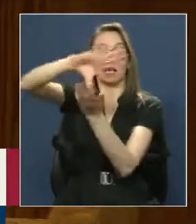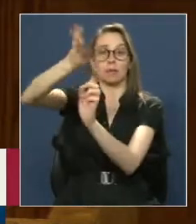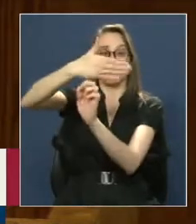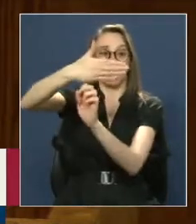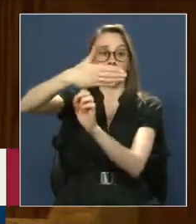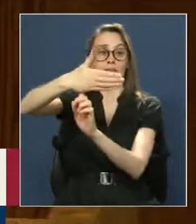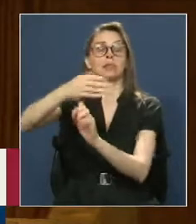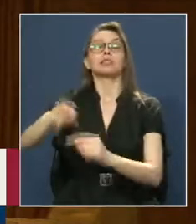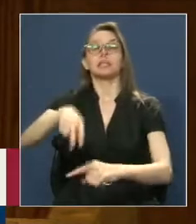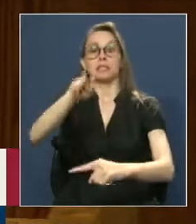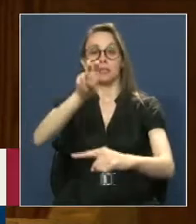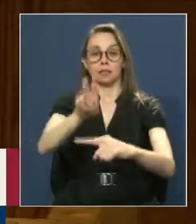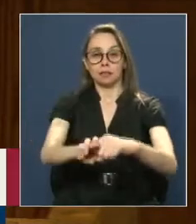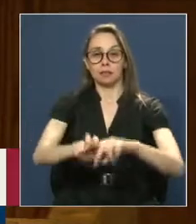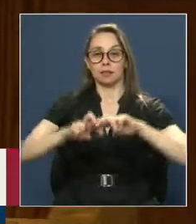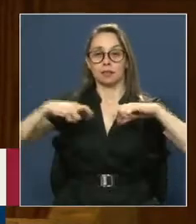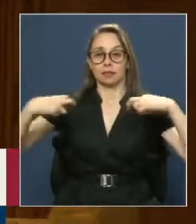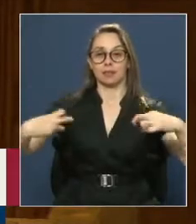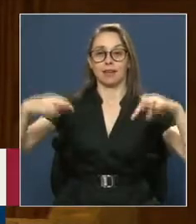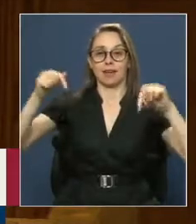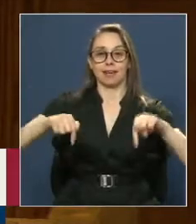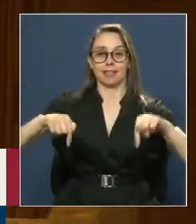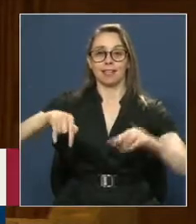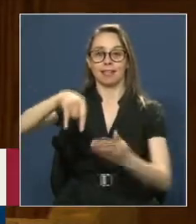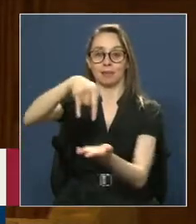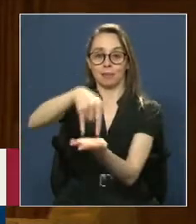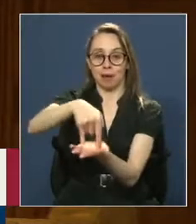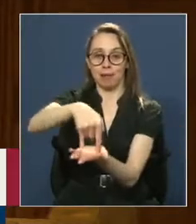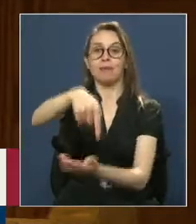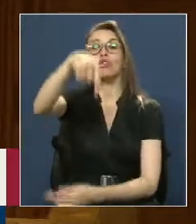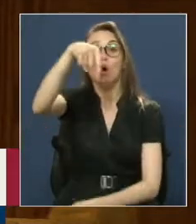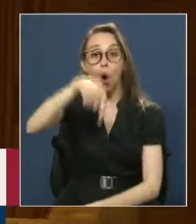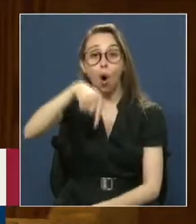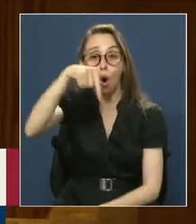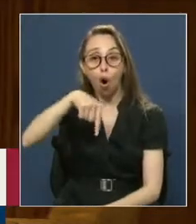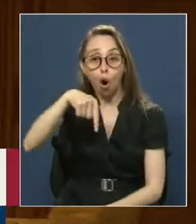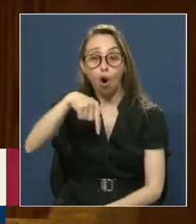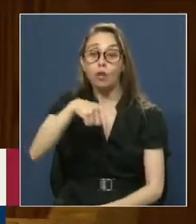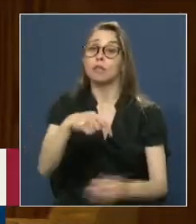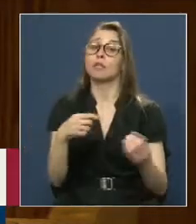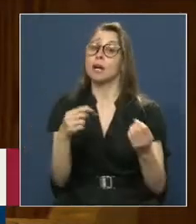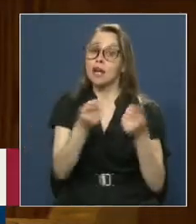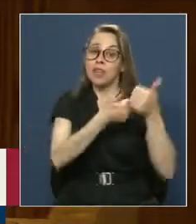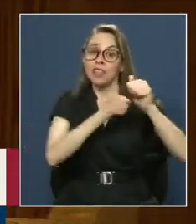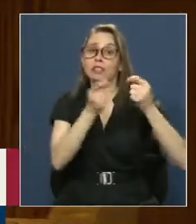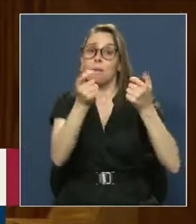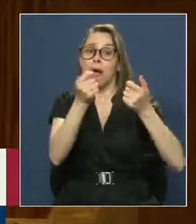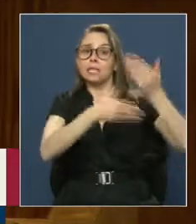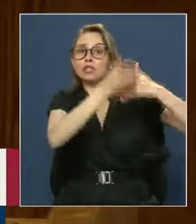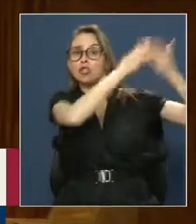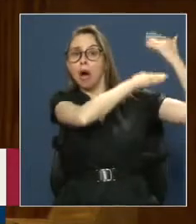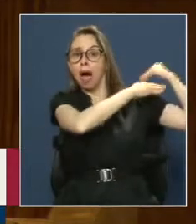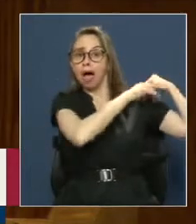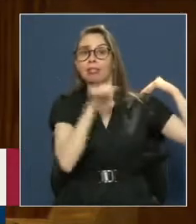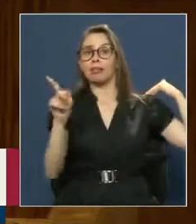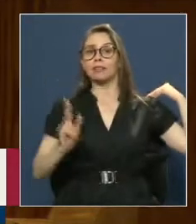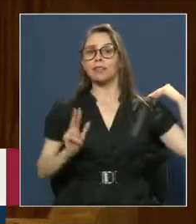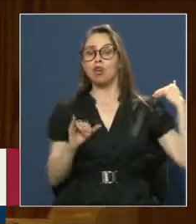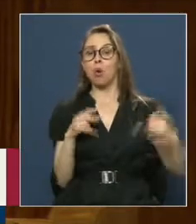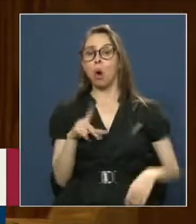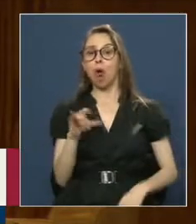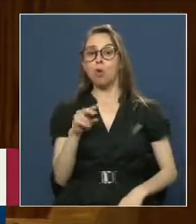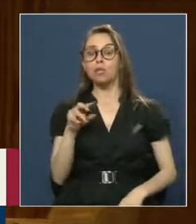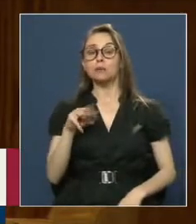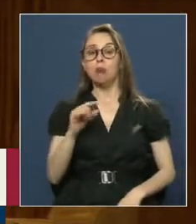los Escaños De este Parlamento Hoy Tenemos desafíos Similares A los que Don Juan Luis Maurá